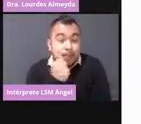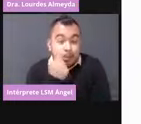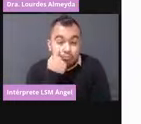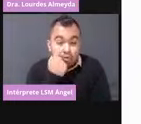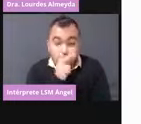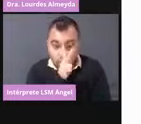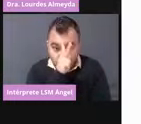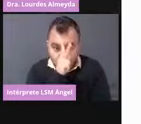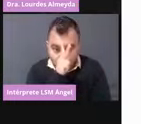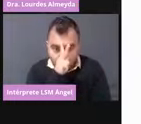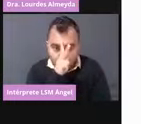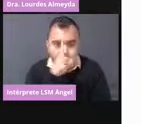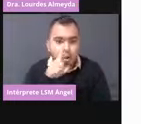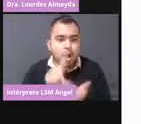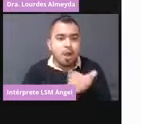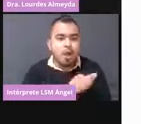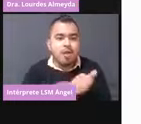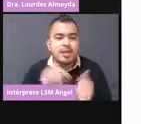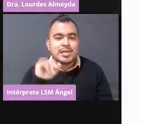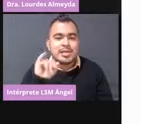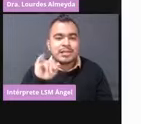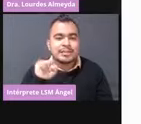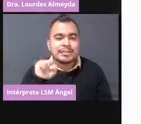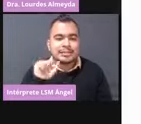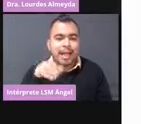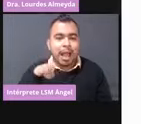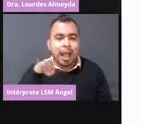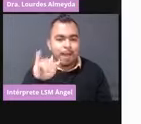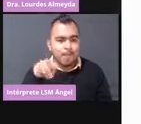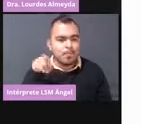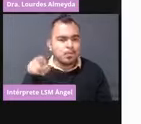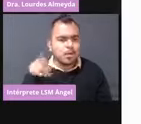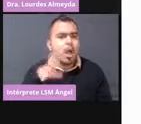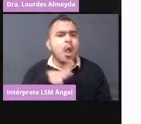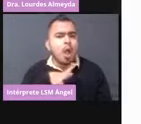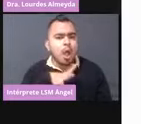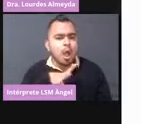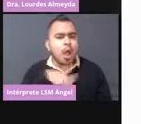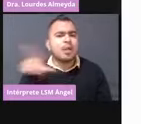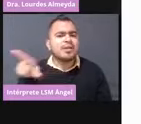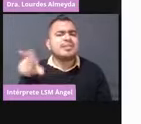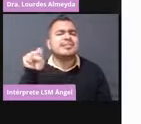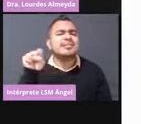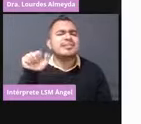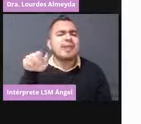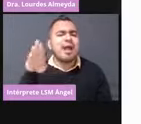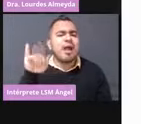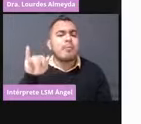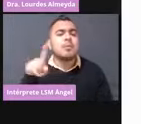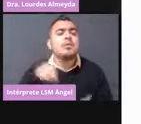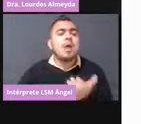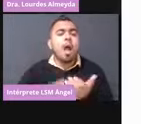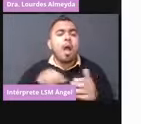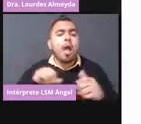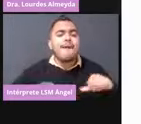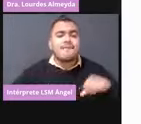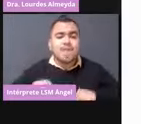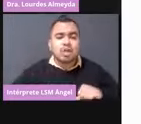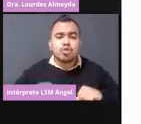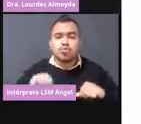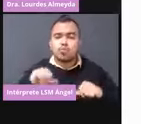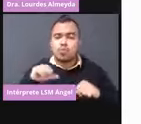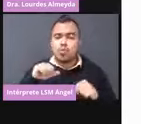viendo con los ESABI que se están presentando. Los ESABI son los eventos temporalmente asociados